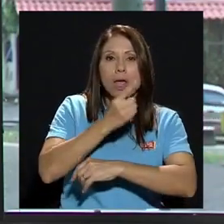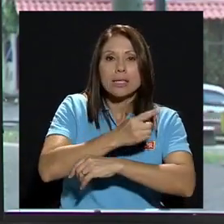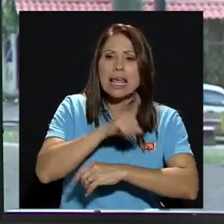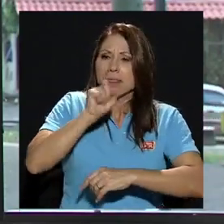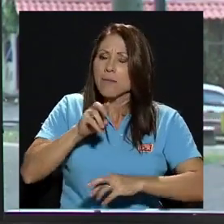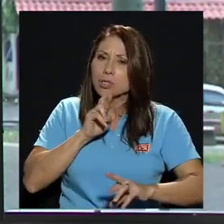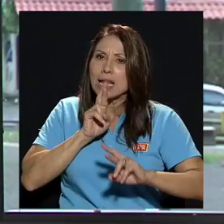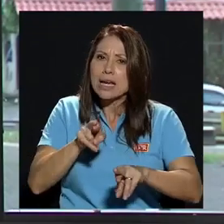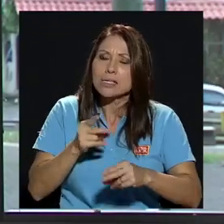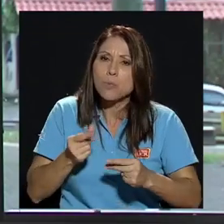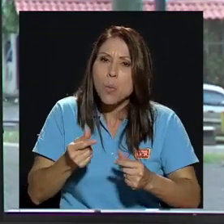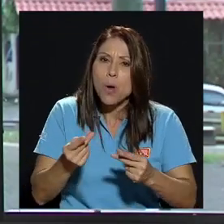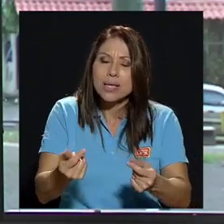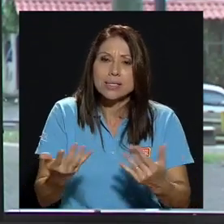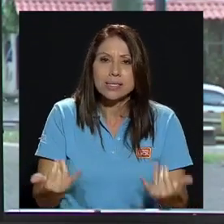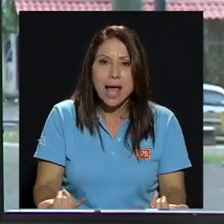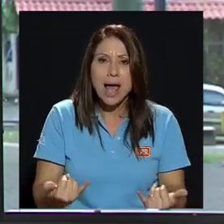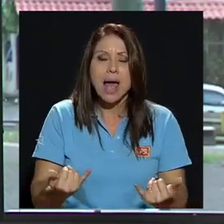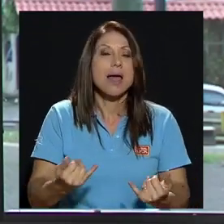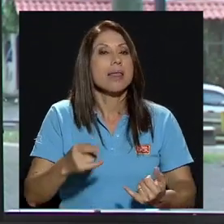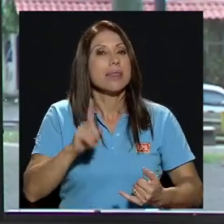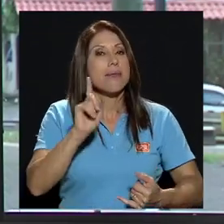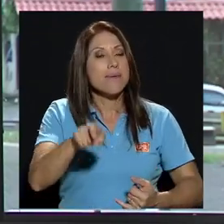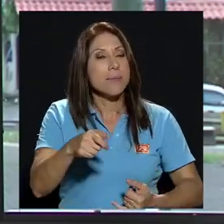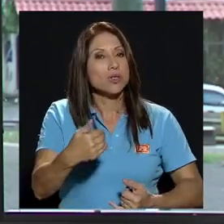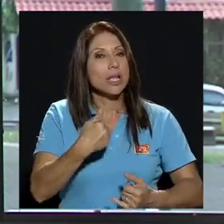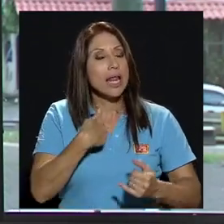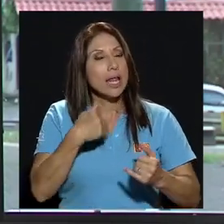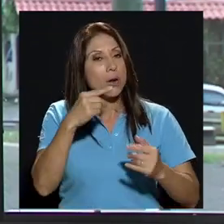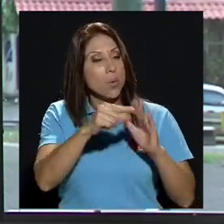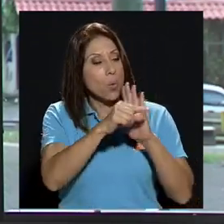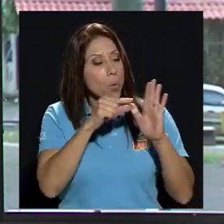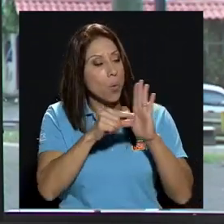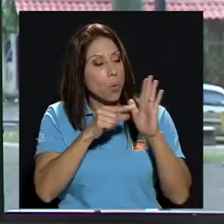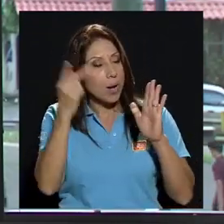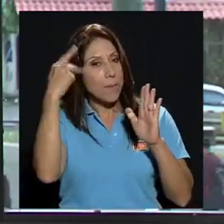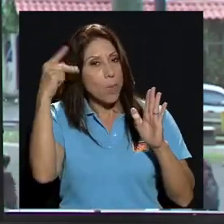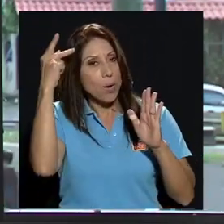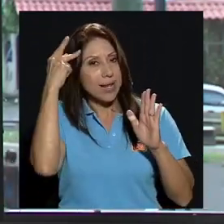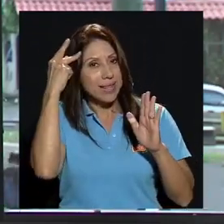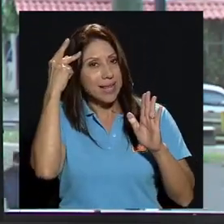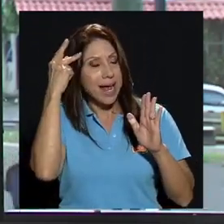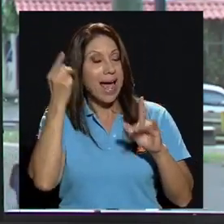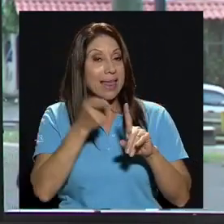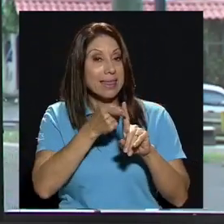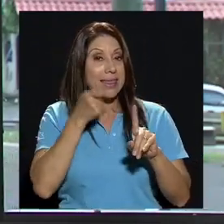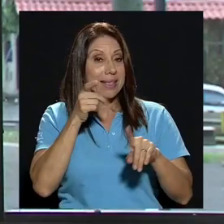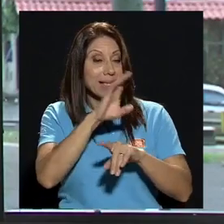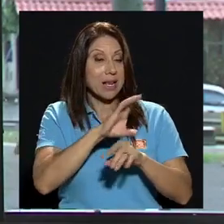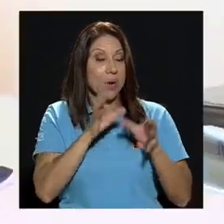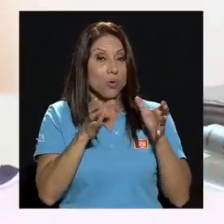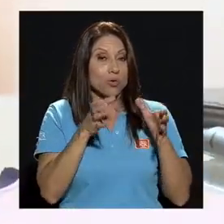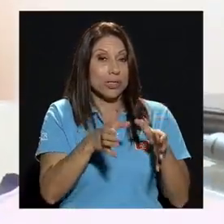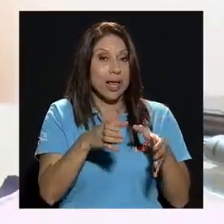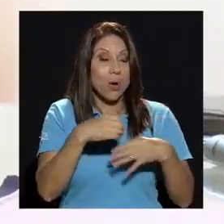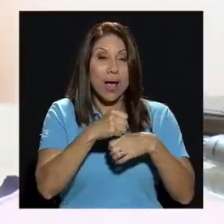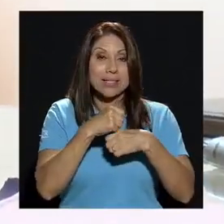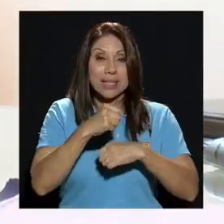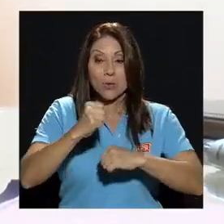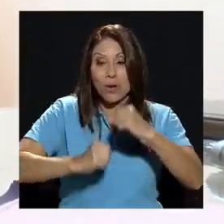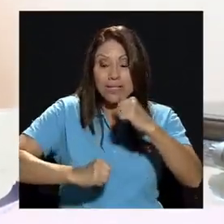tenemos que tener una política donde desde el consejo hacer una estructura crear